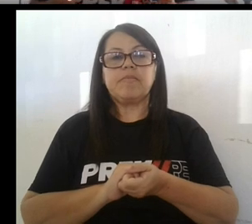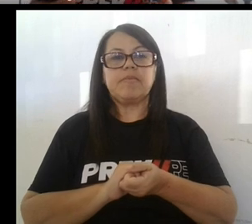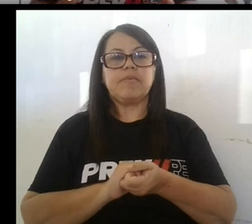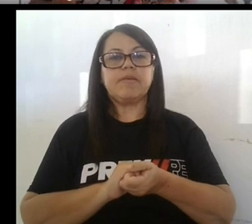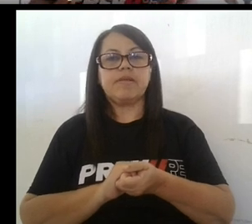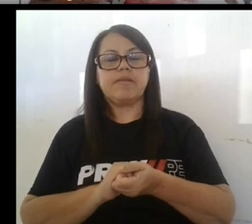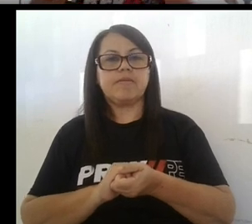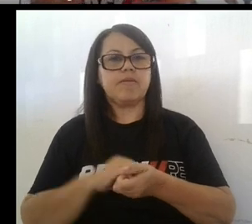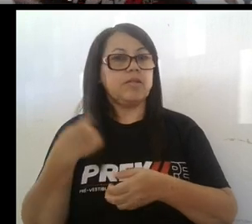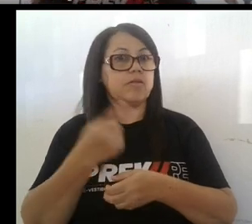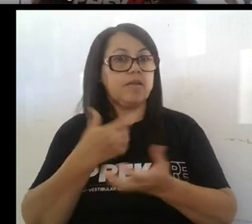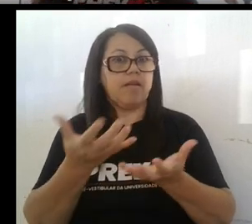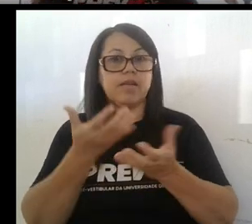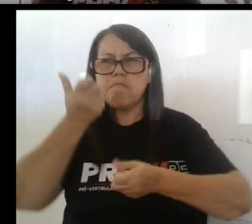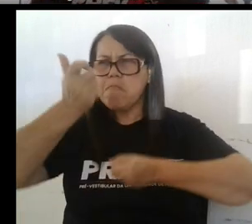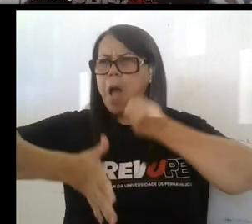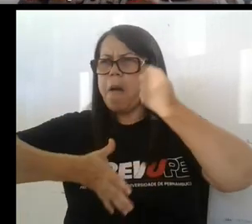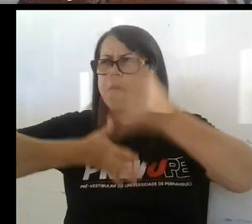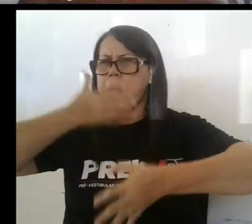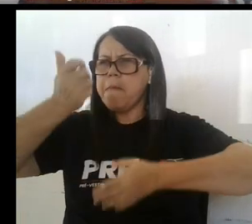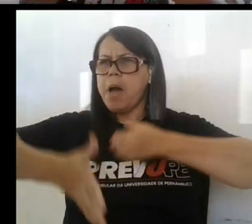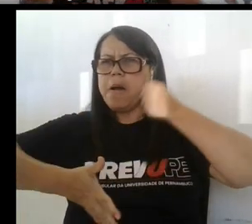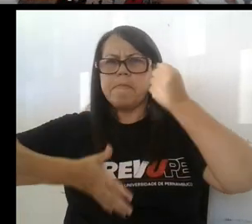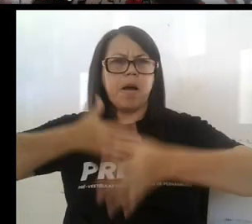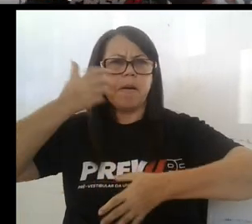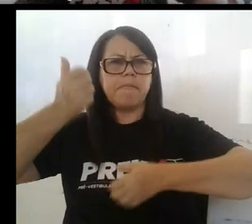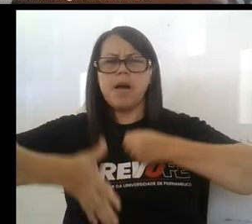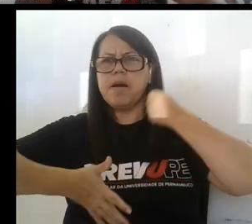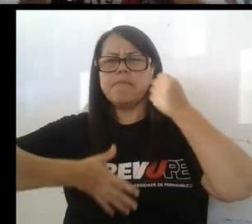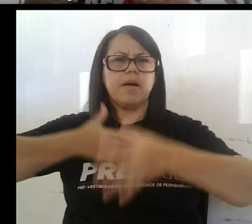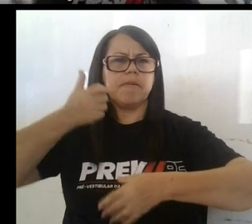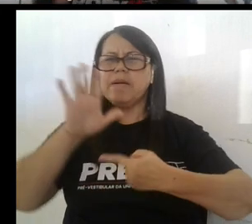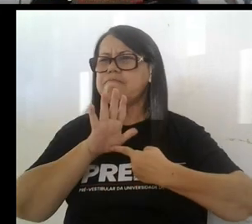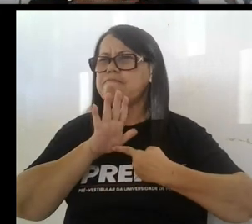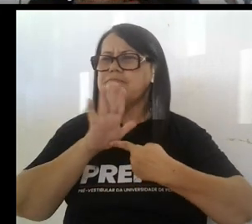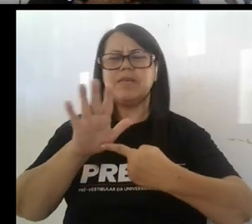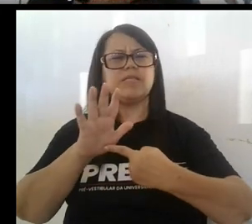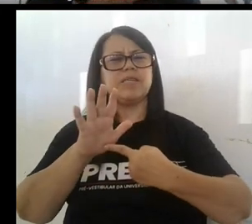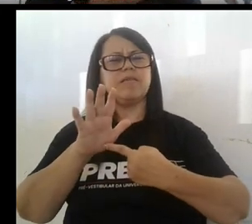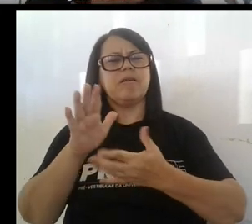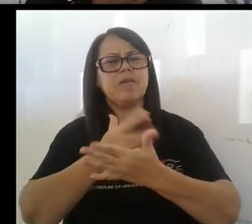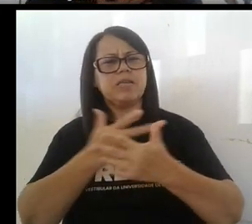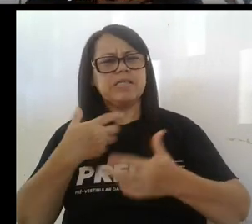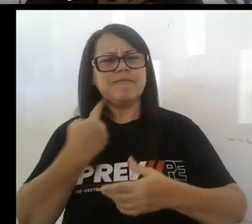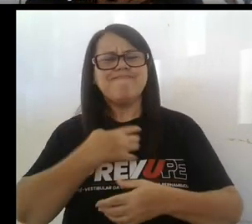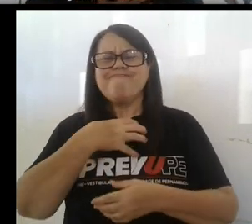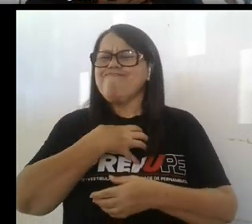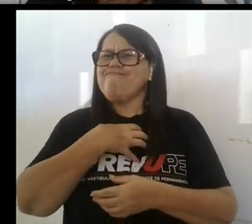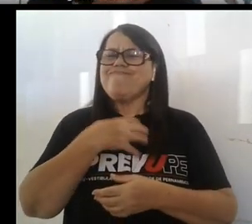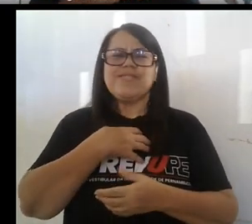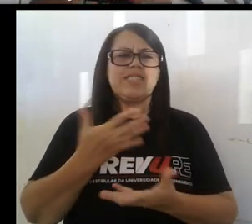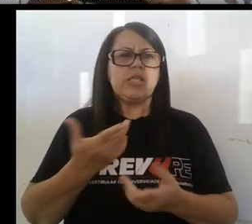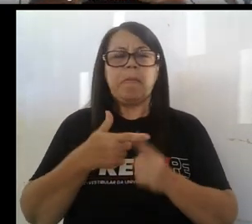intentamos hablar alguna cosa, desahogar, expresar alguna cosa que nos molesta, que nos